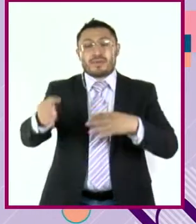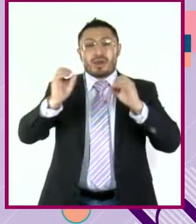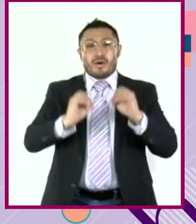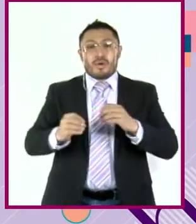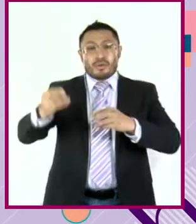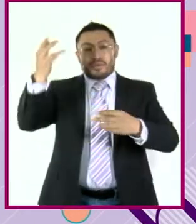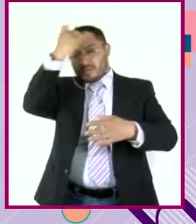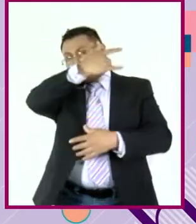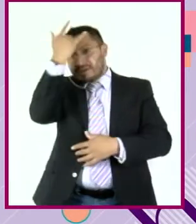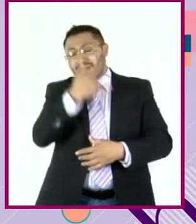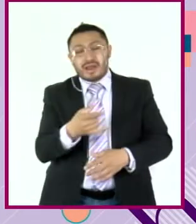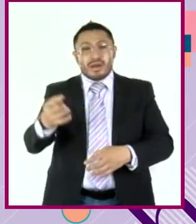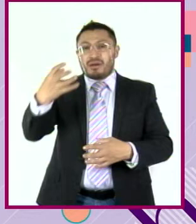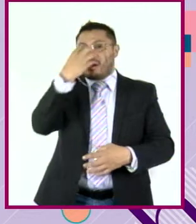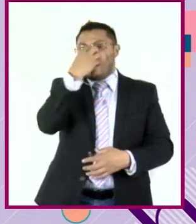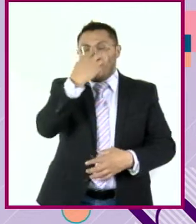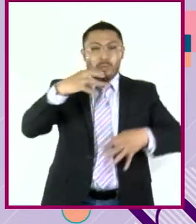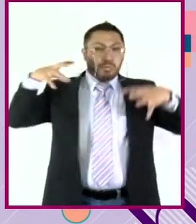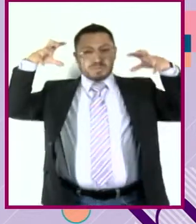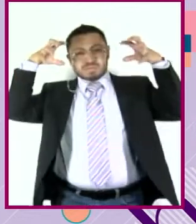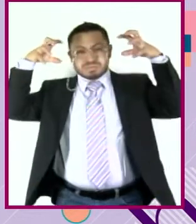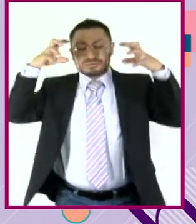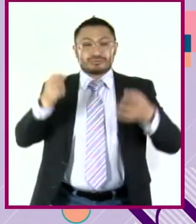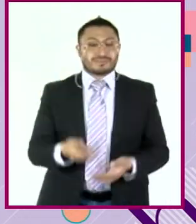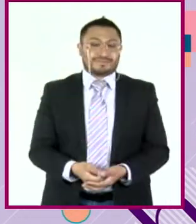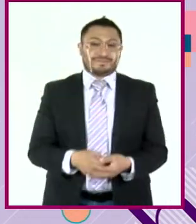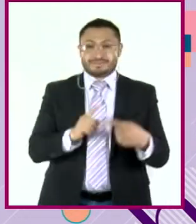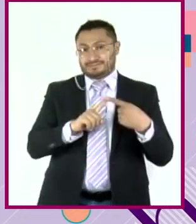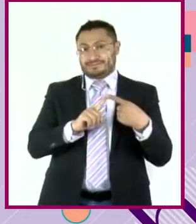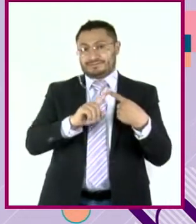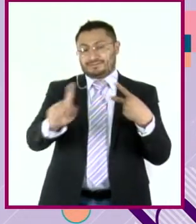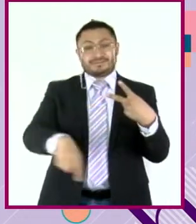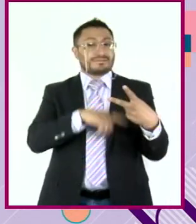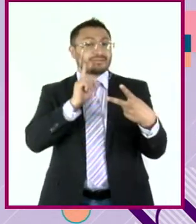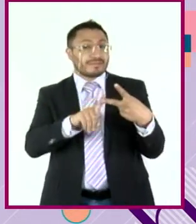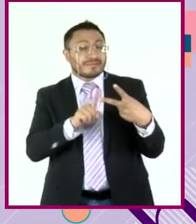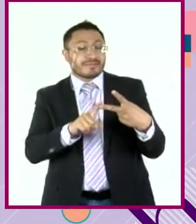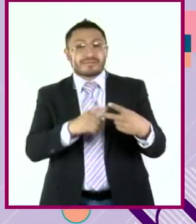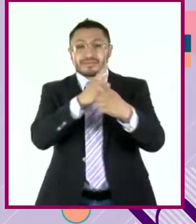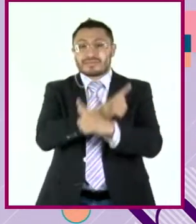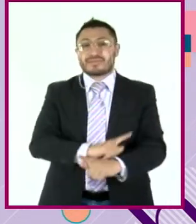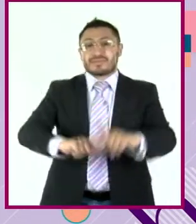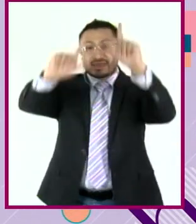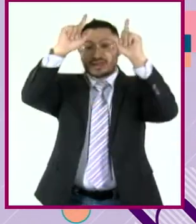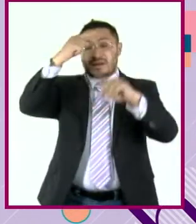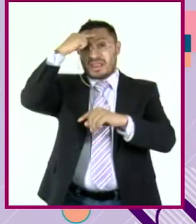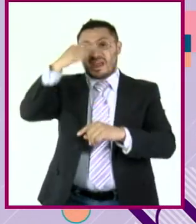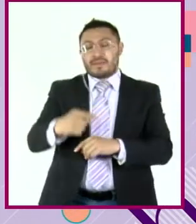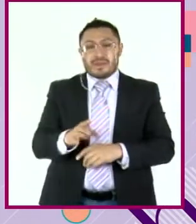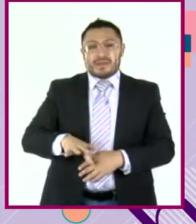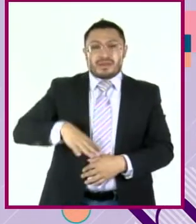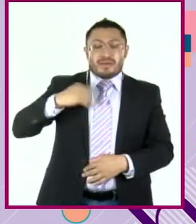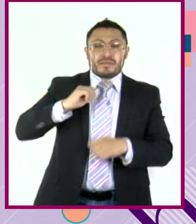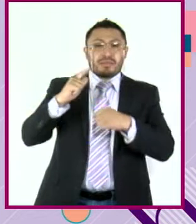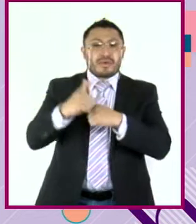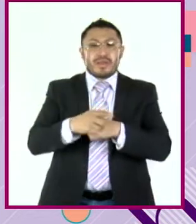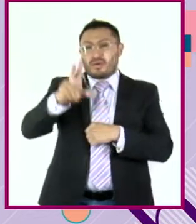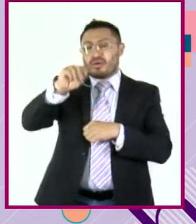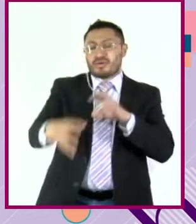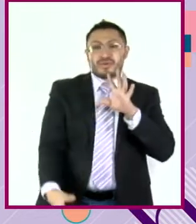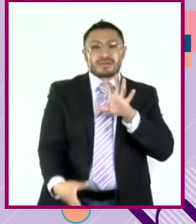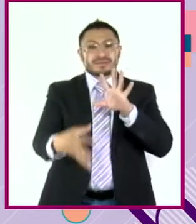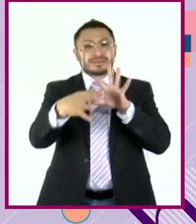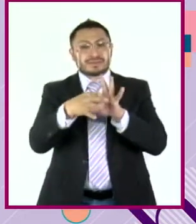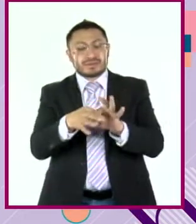cavernas. Segunda, ser libres para intentar algo no tiene nada que ver con lograrlo